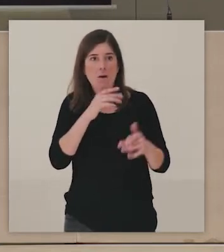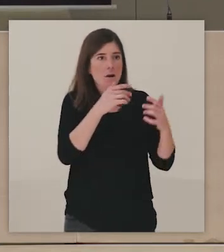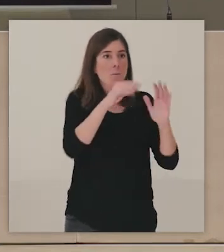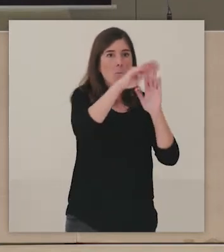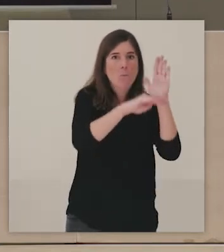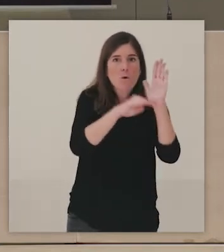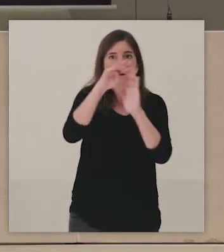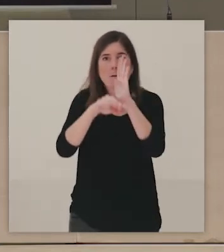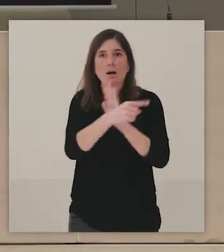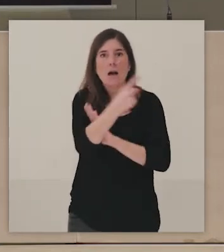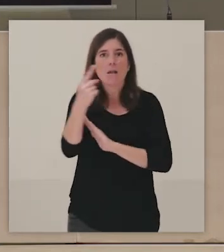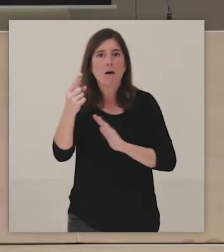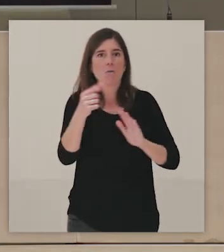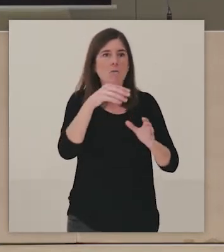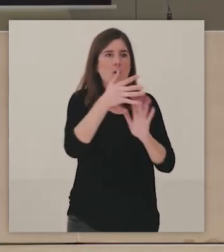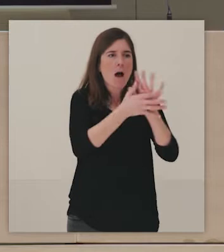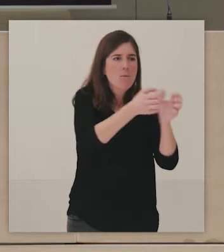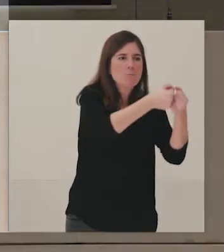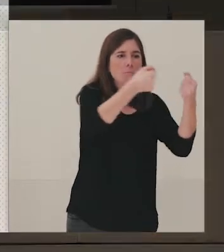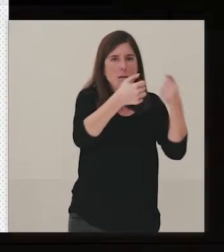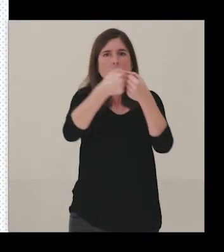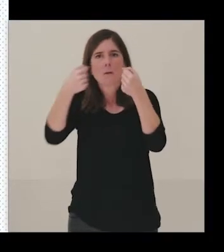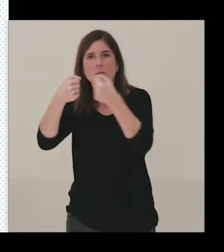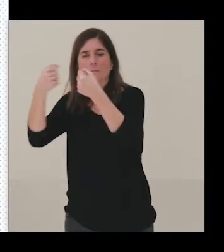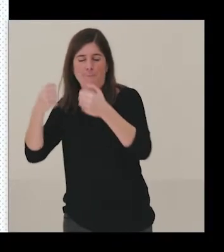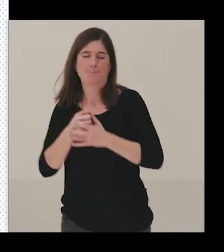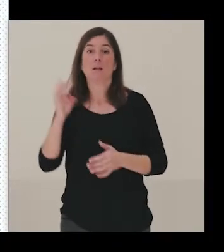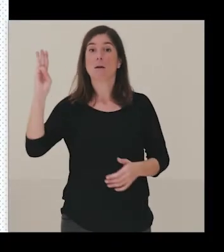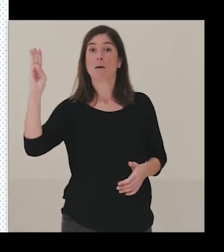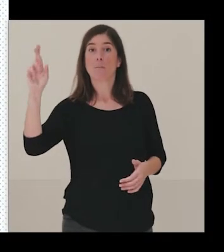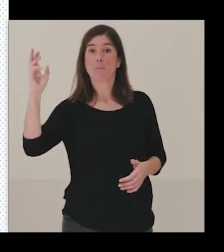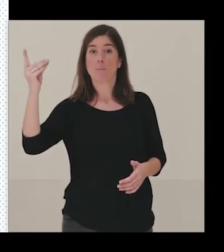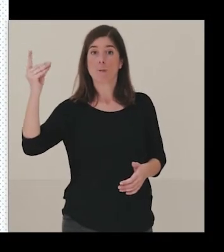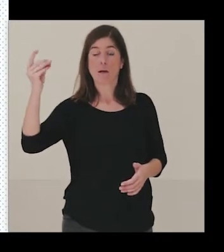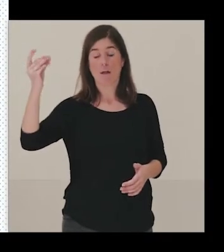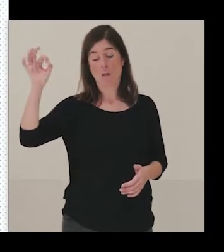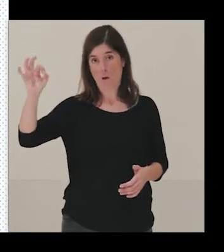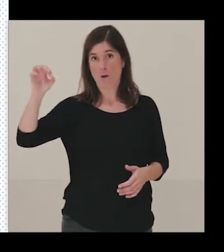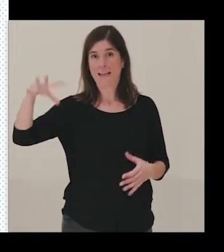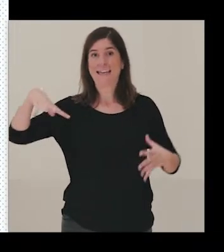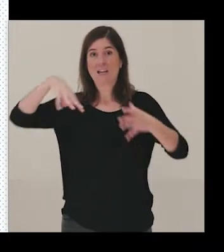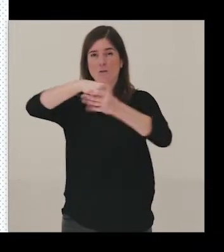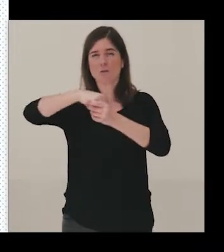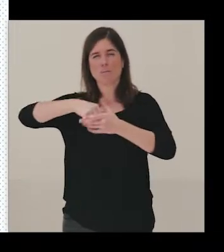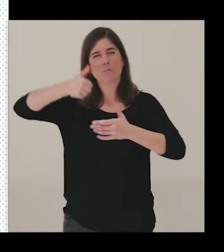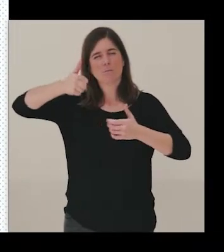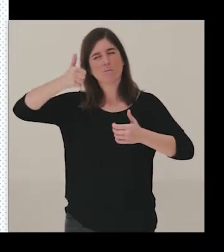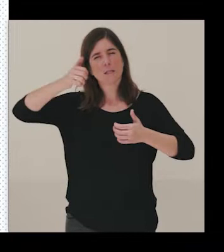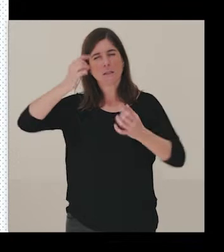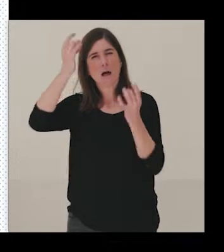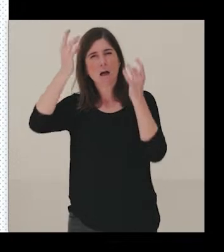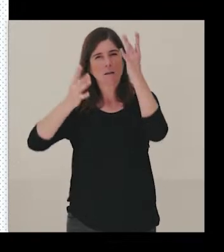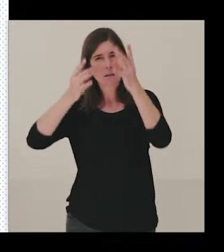entrar en cada uno de los programas. Y bueno, veis, Prado Inclusivo está más centrado en una serie de